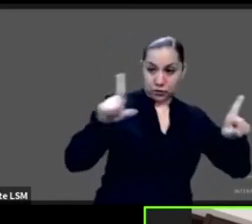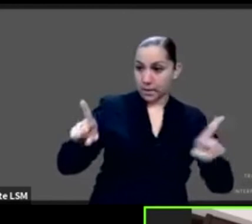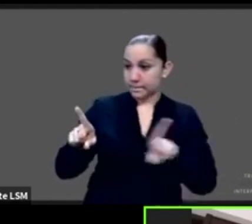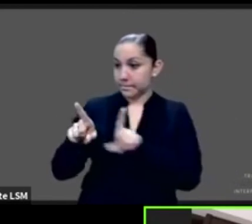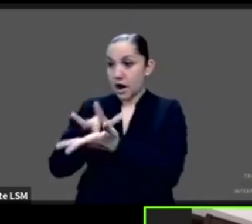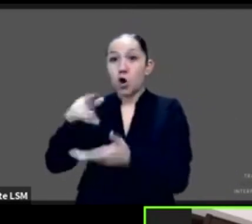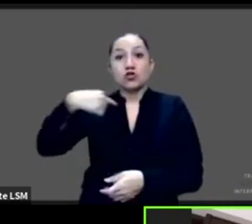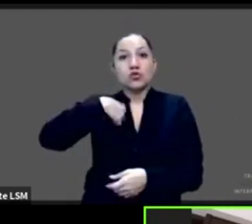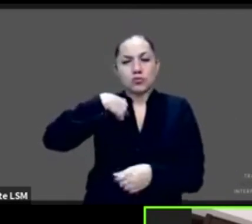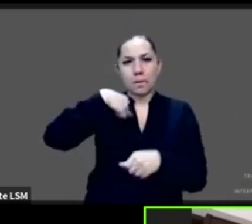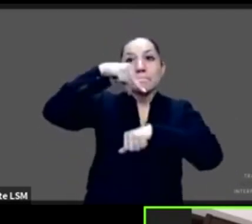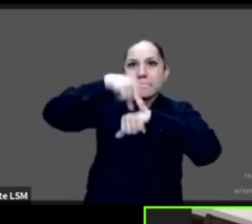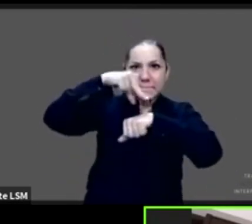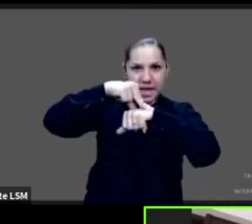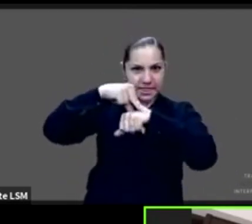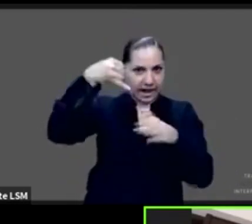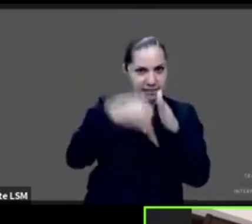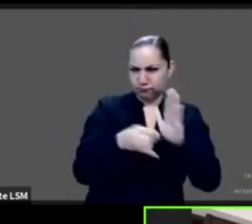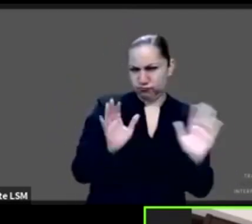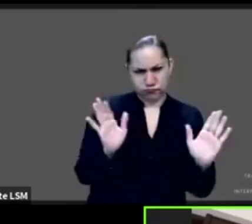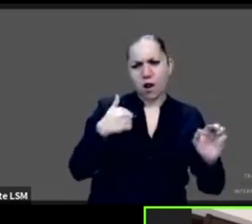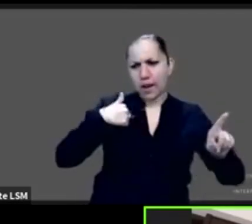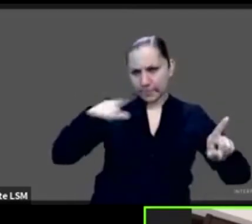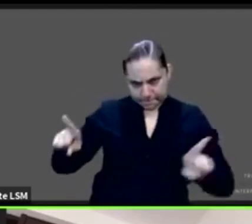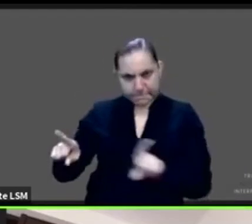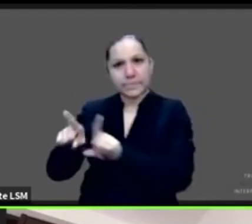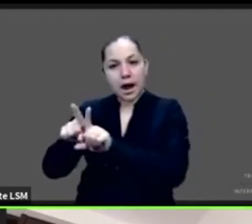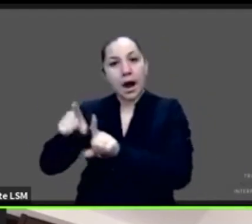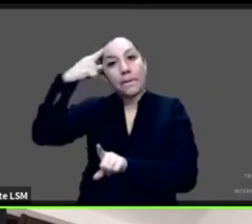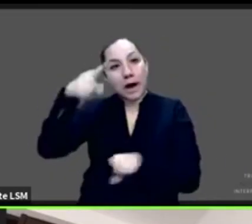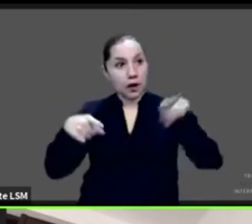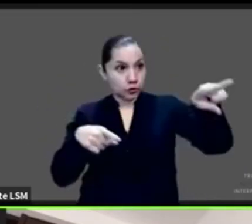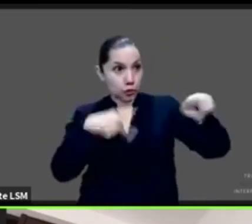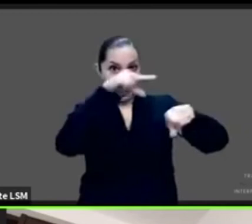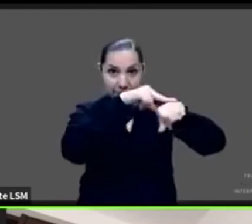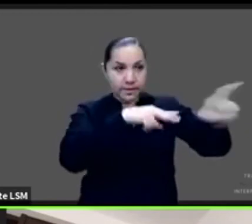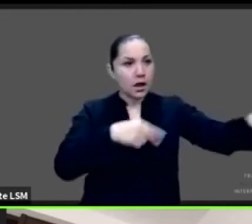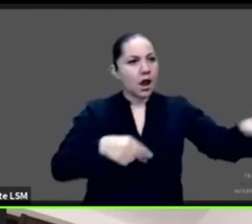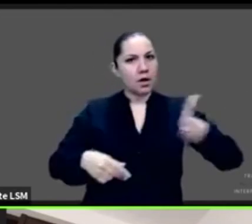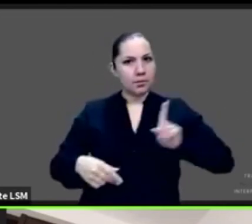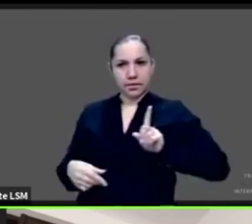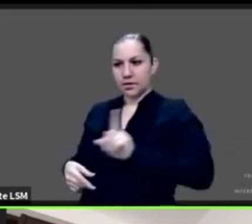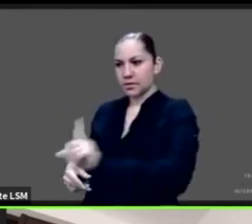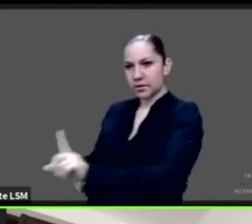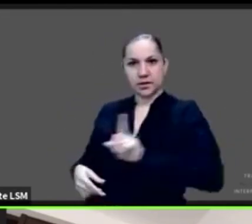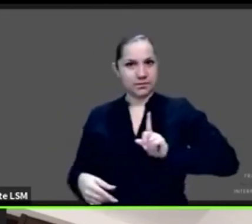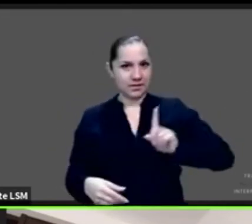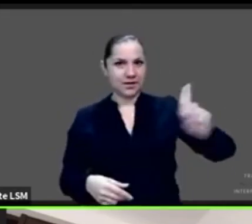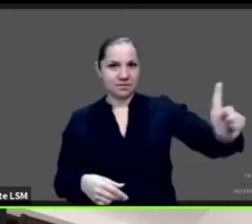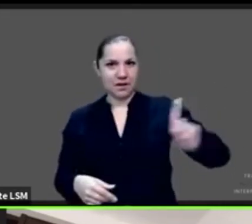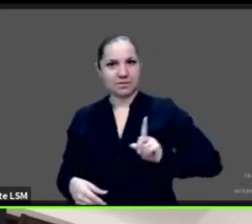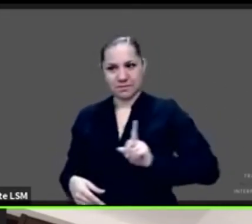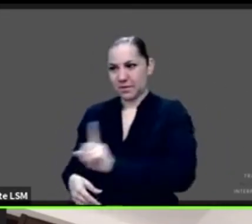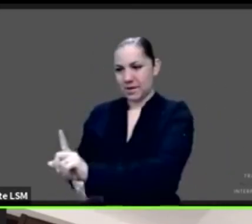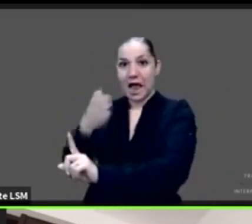conexión entre todo el sistema hospitalario y la atención hospitalaria y el paciente o la paciente con